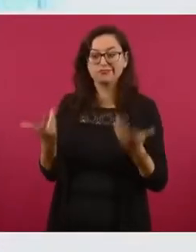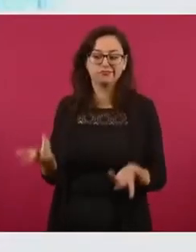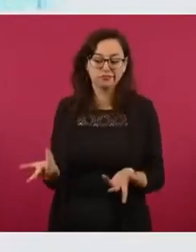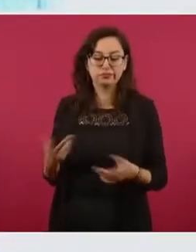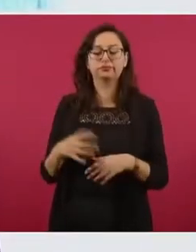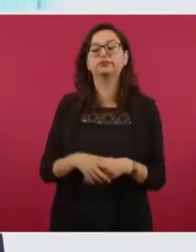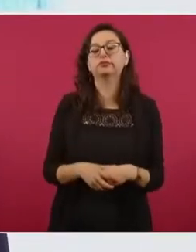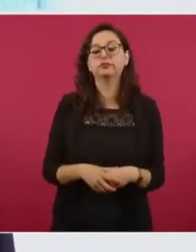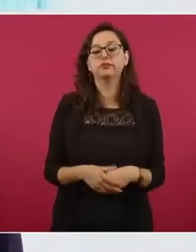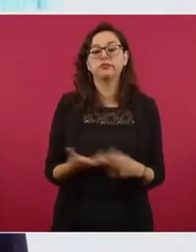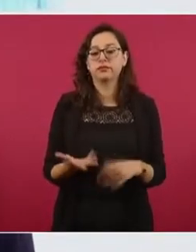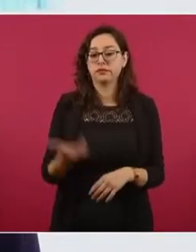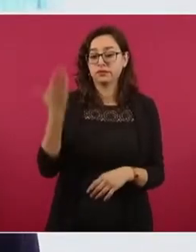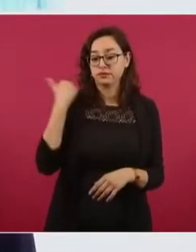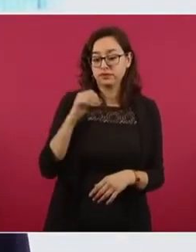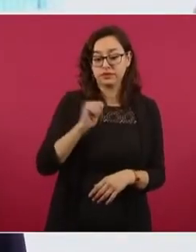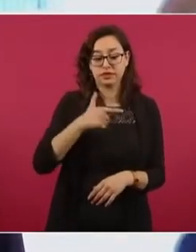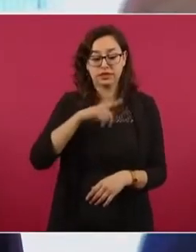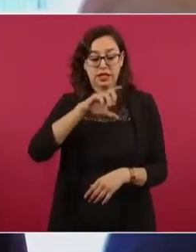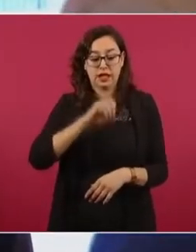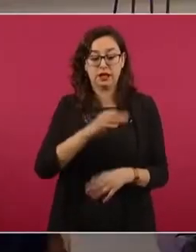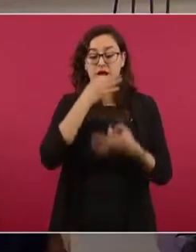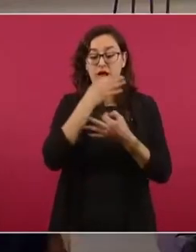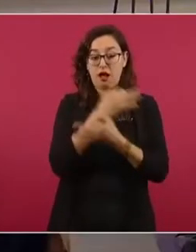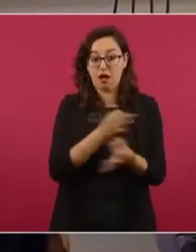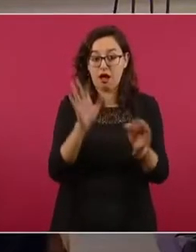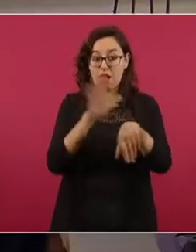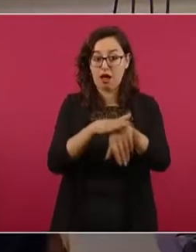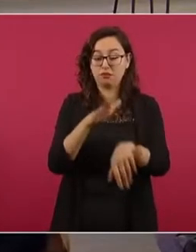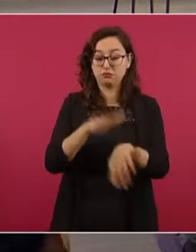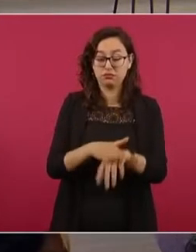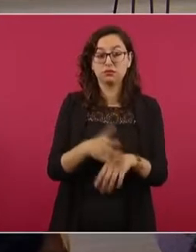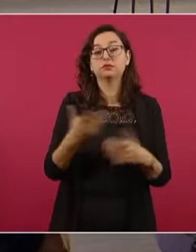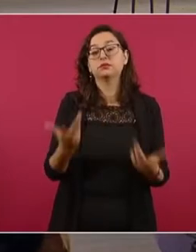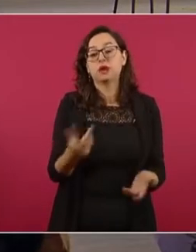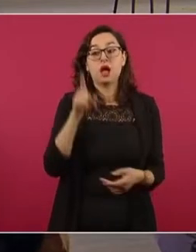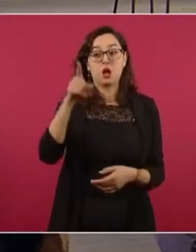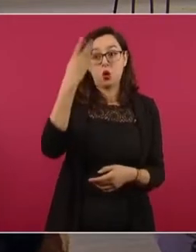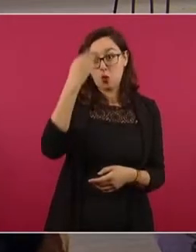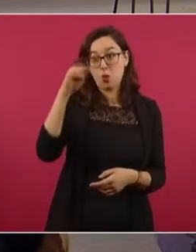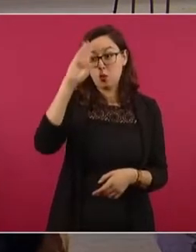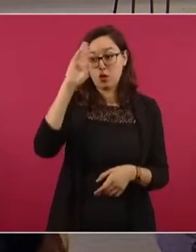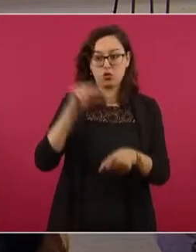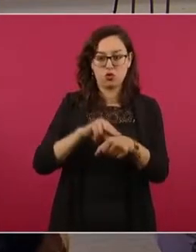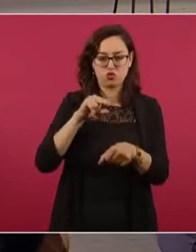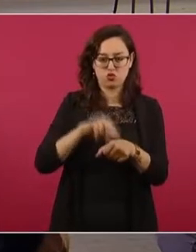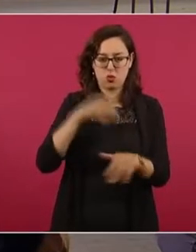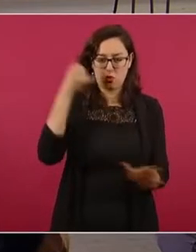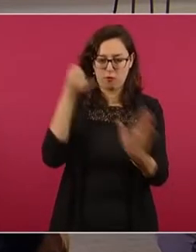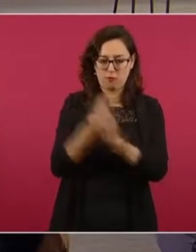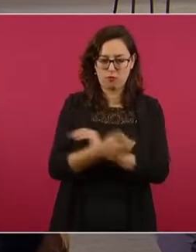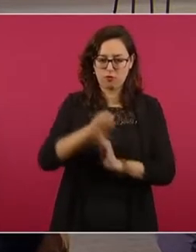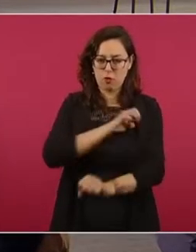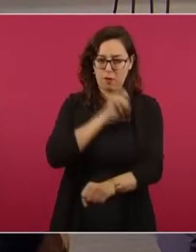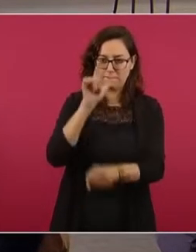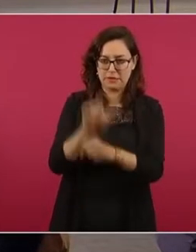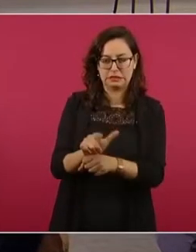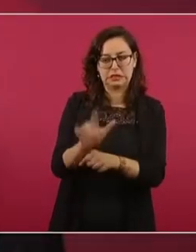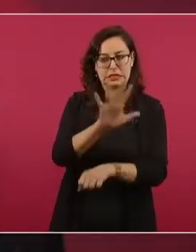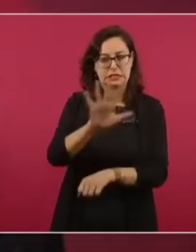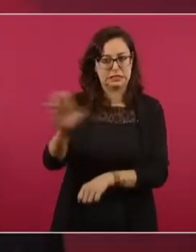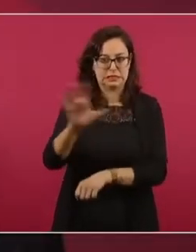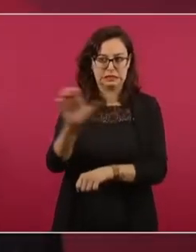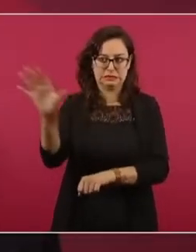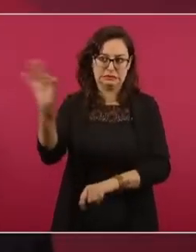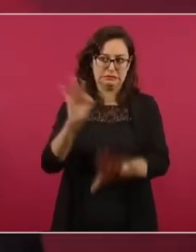Obrador de que se contratarán 500 médicos especialistas cubanos porque hacen falta en México, en las zonas más